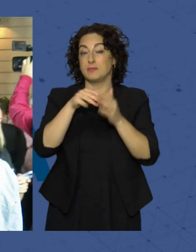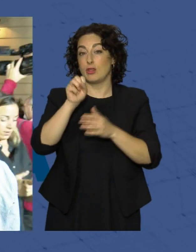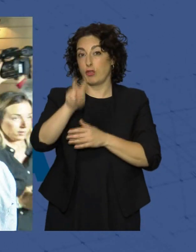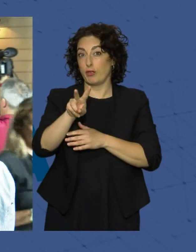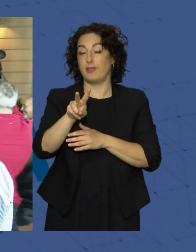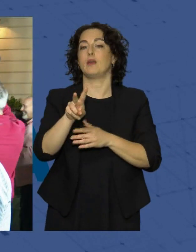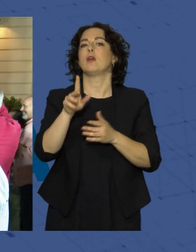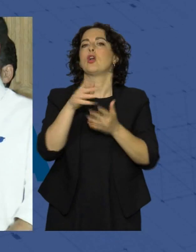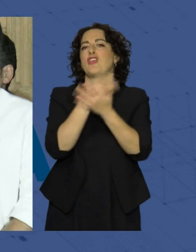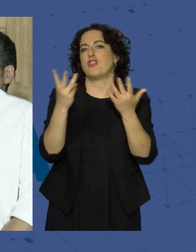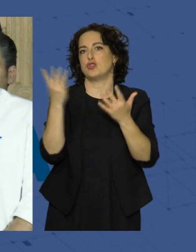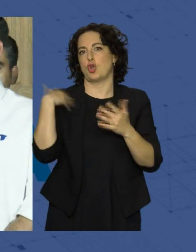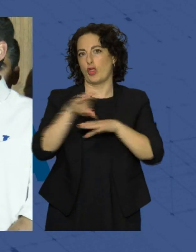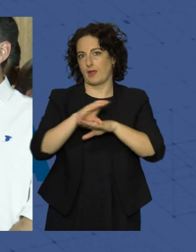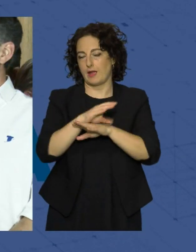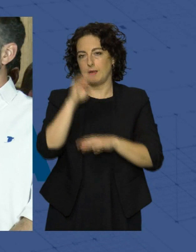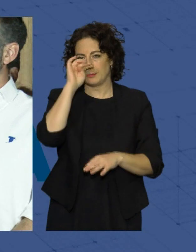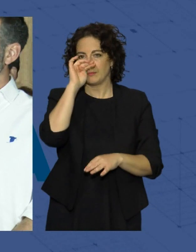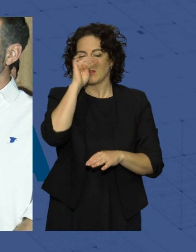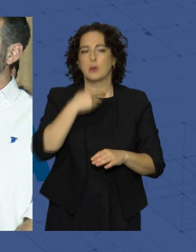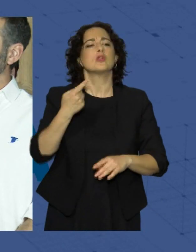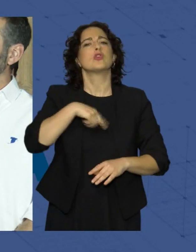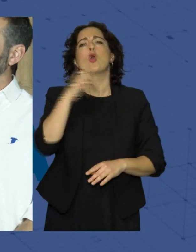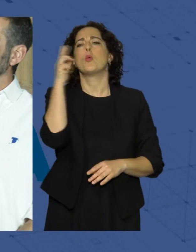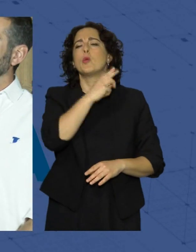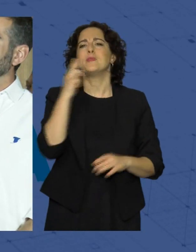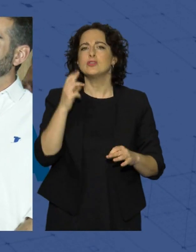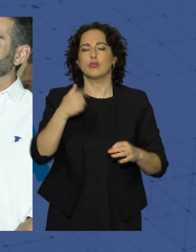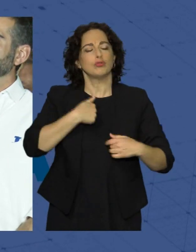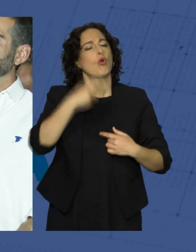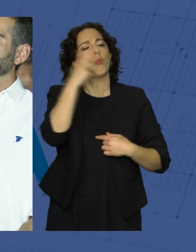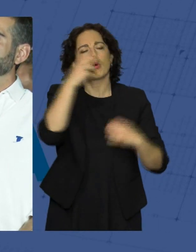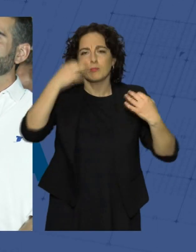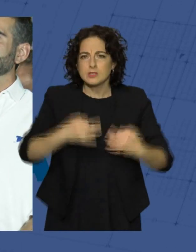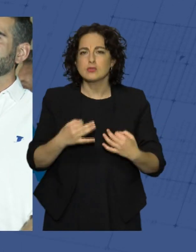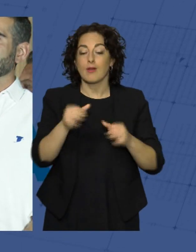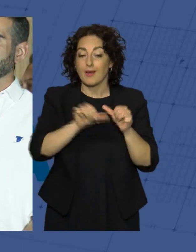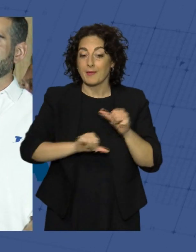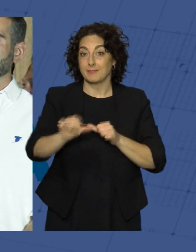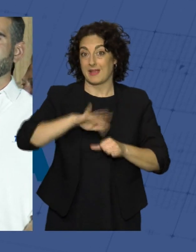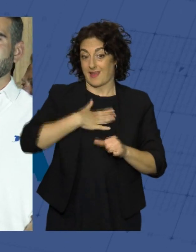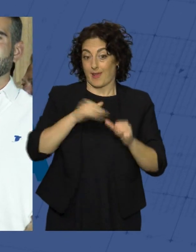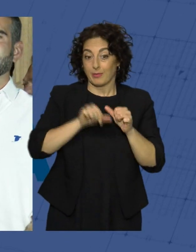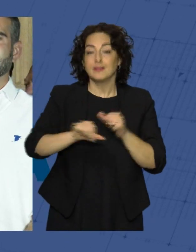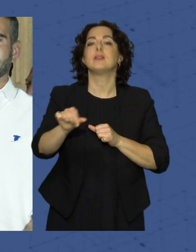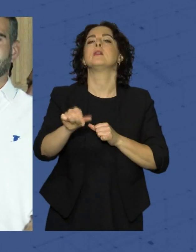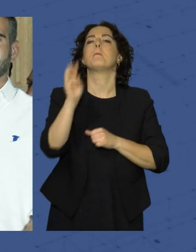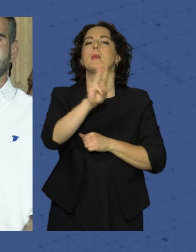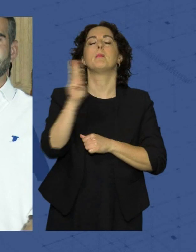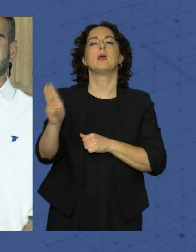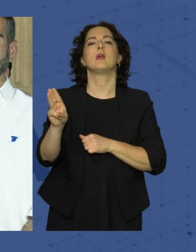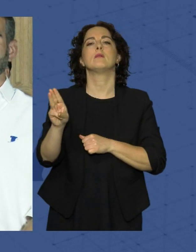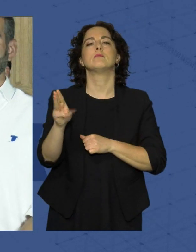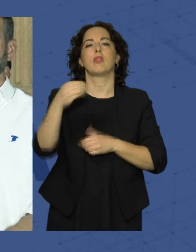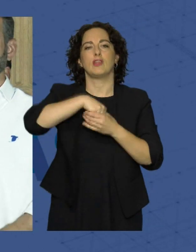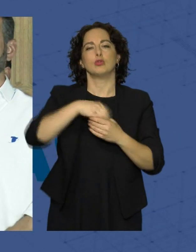se hizo con 18 concejales. Nos comprometemos, me comprometo a que a partir de mañana el Partido Popular en el